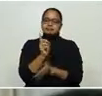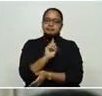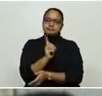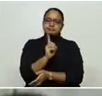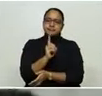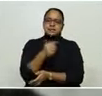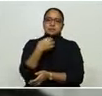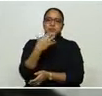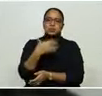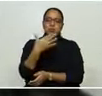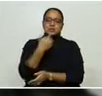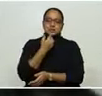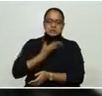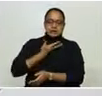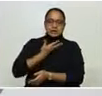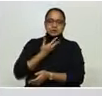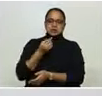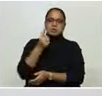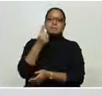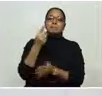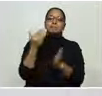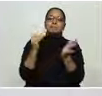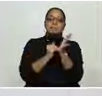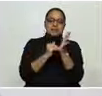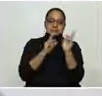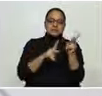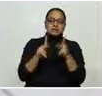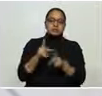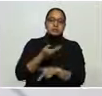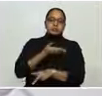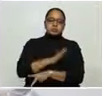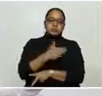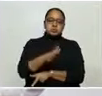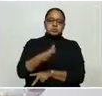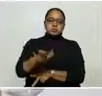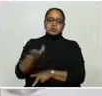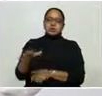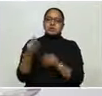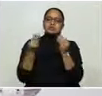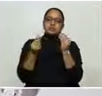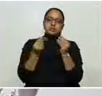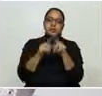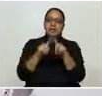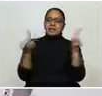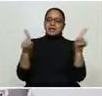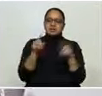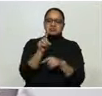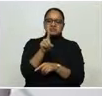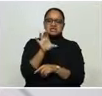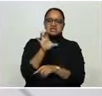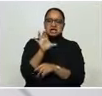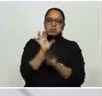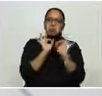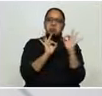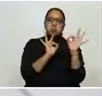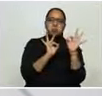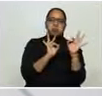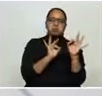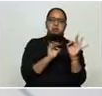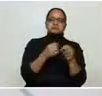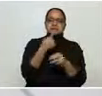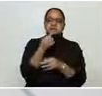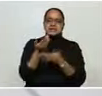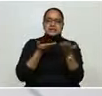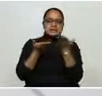cuando nosotros tenemos muchos más pacientes porque no tenemos esa capacidad de unidad de cuidados intensivos, tal vez la